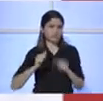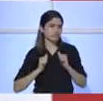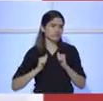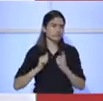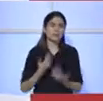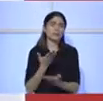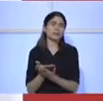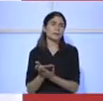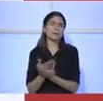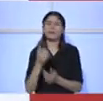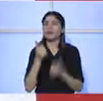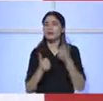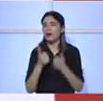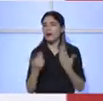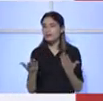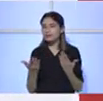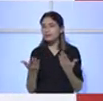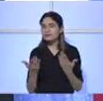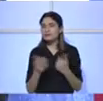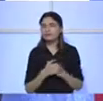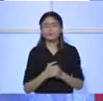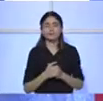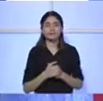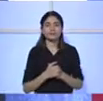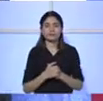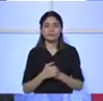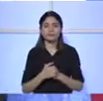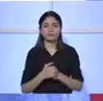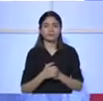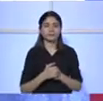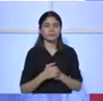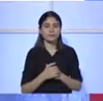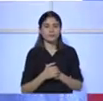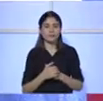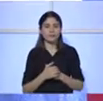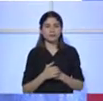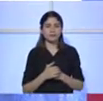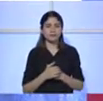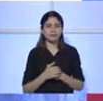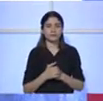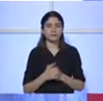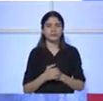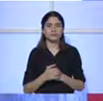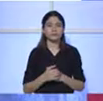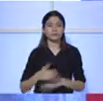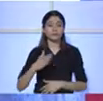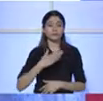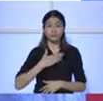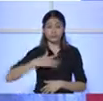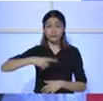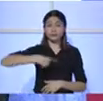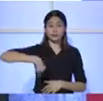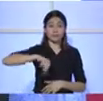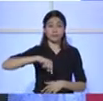doctor? Y si hay compromisos que nos puedas comentar también. Sí, nosotros estamos firmando constitucionalmente acuerdos